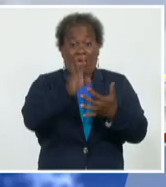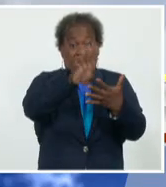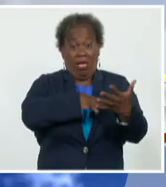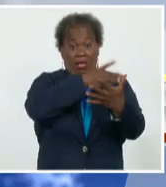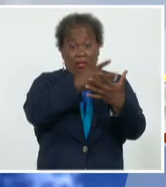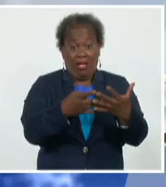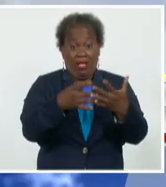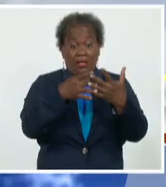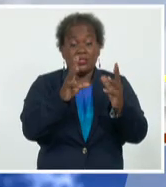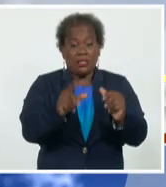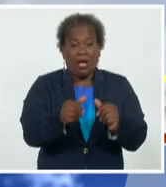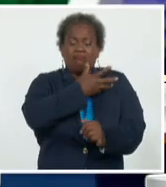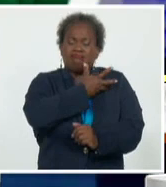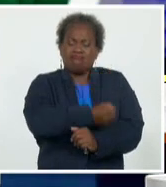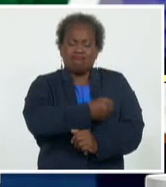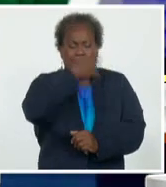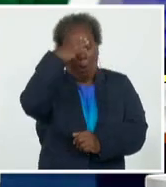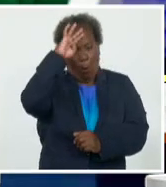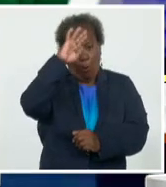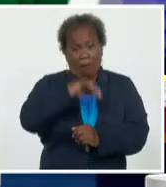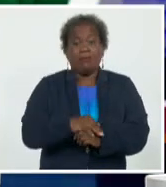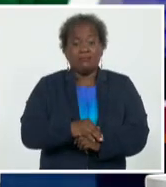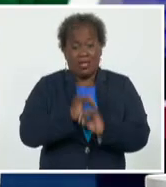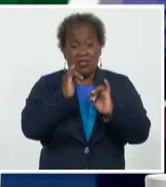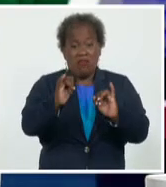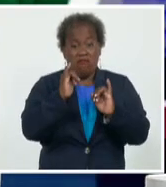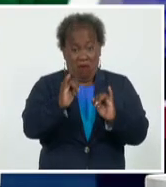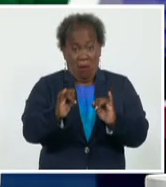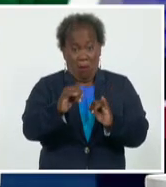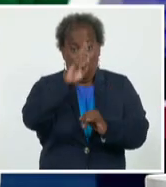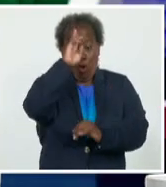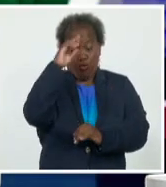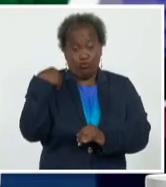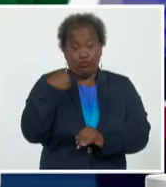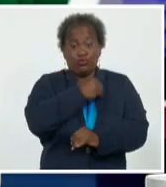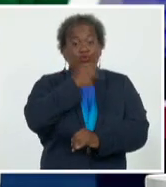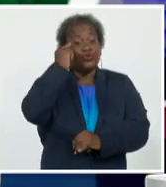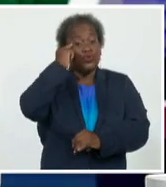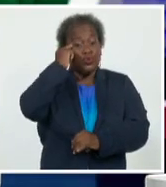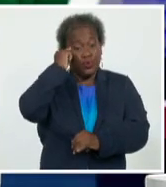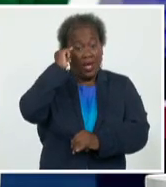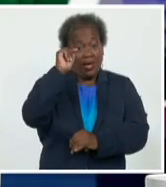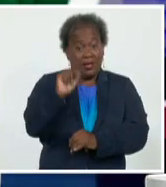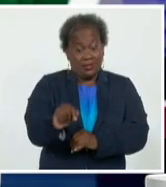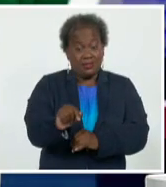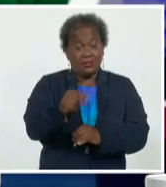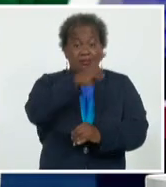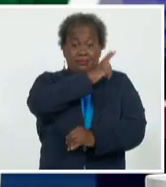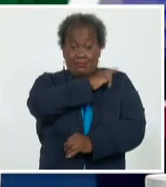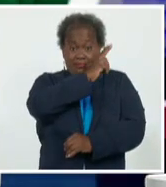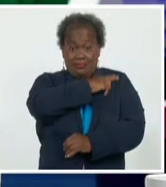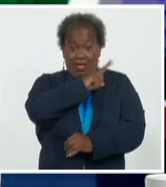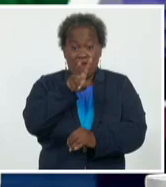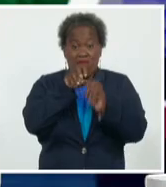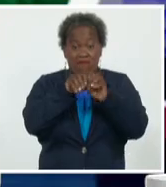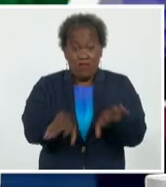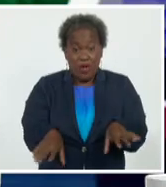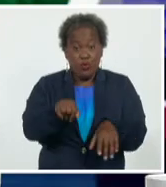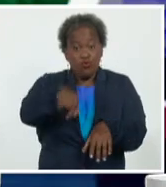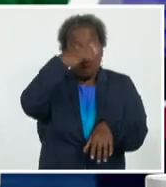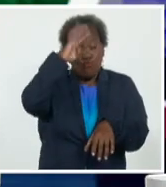tristes para la nación. Así lo informó en conferencia de prensa el doctor Francisco Durán García, director nacional de epidemiología.